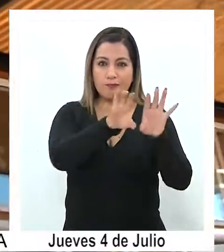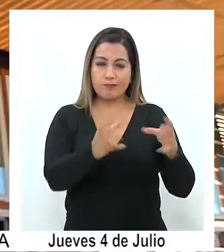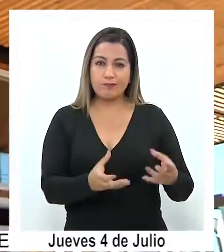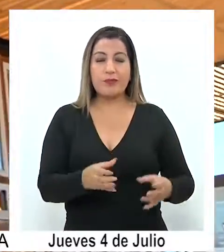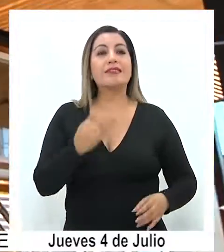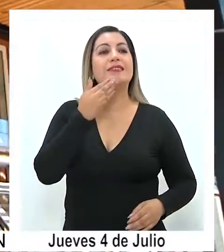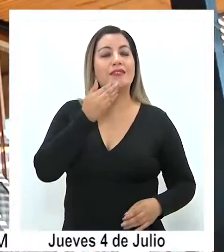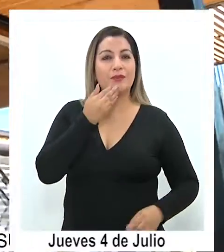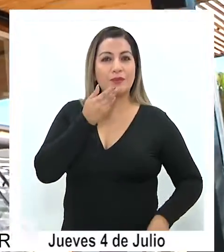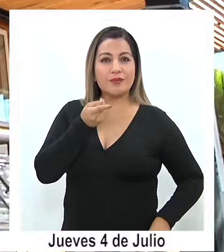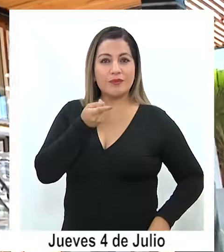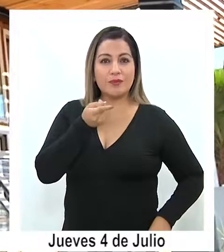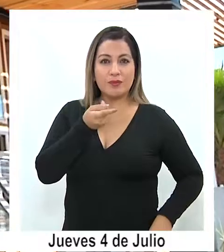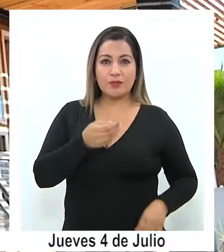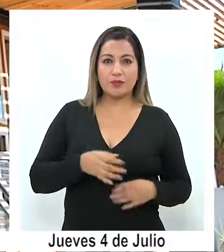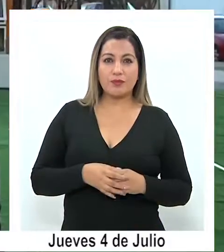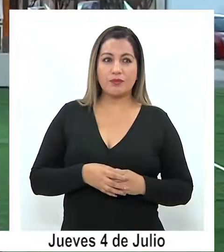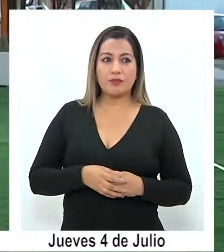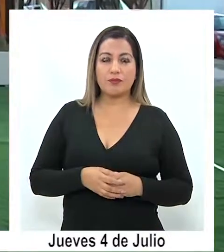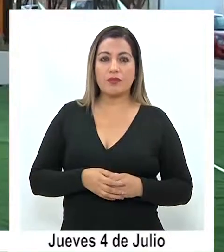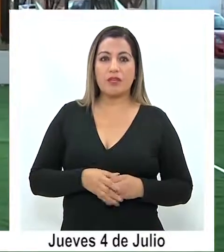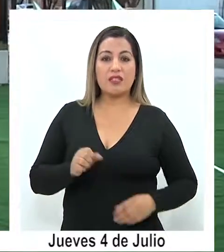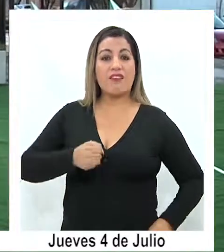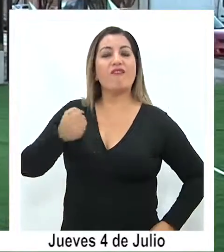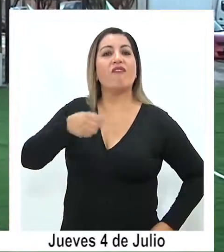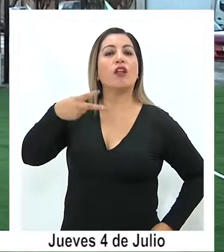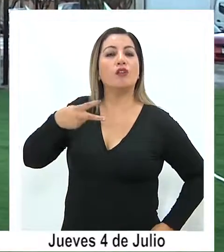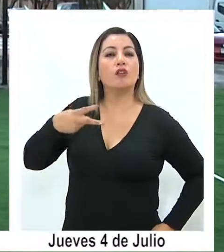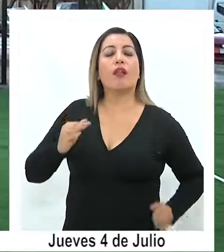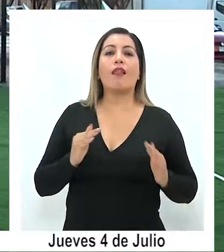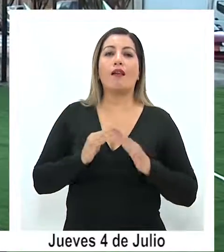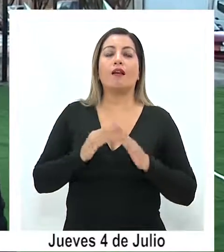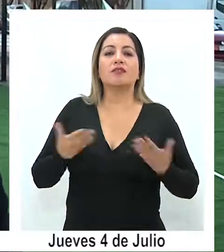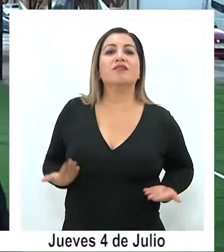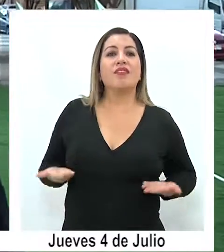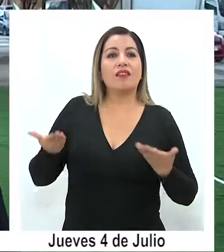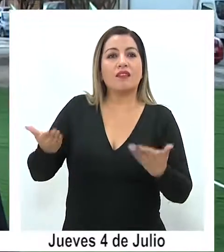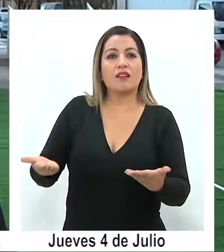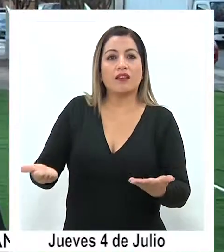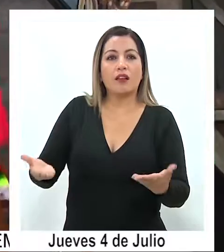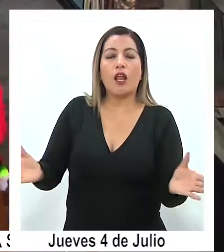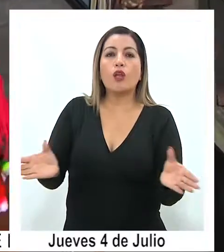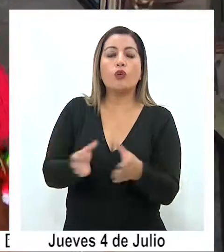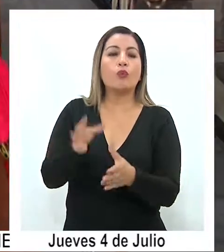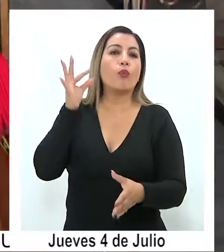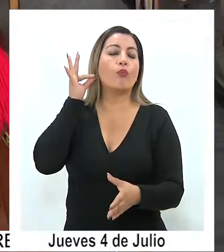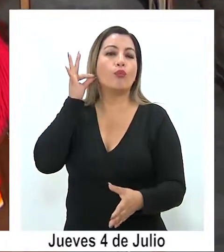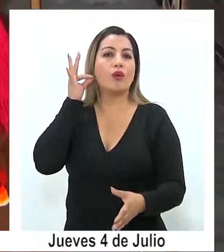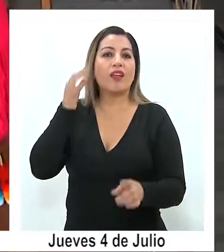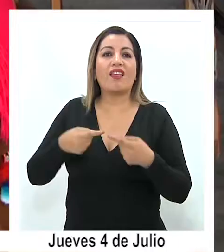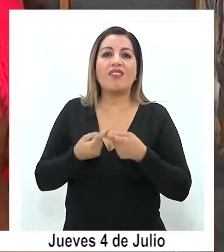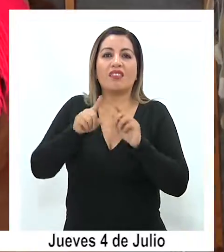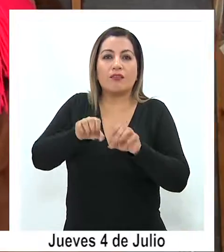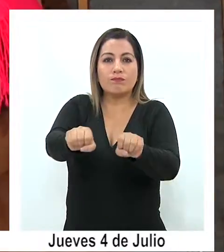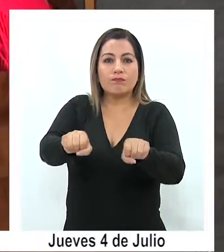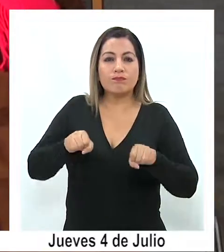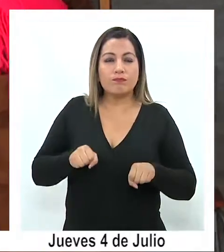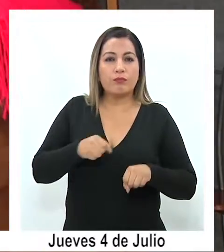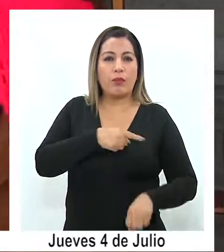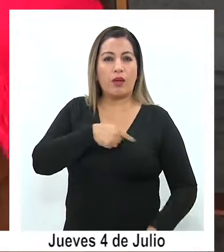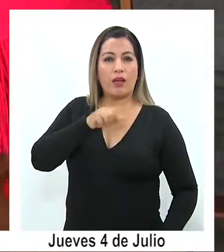Ecosustentable, sino que esencialmente también poner en valor esta misma casa al entregársela a las artesanas de